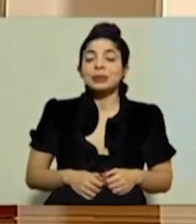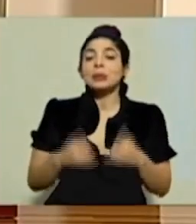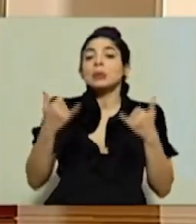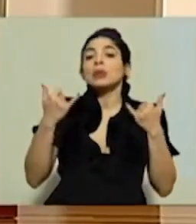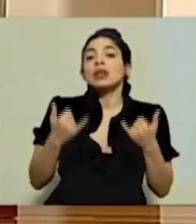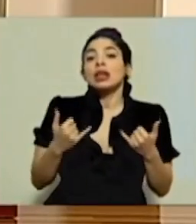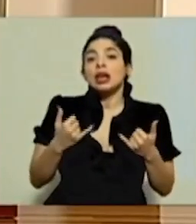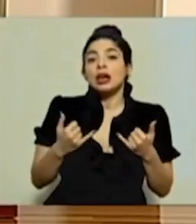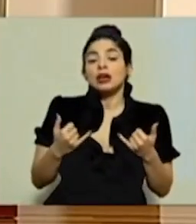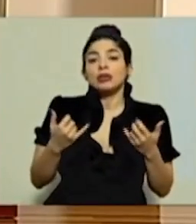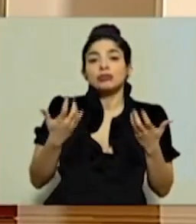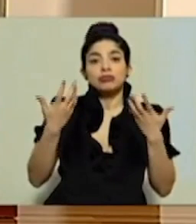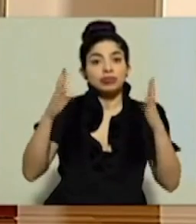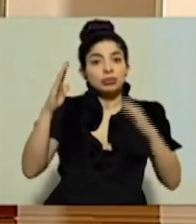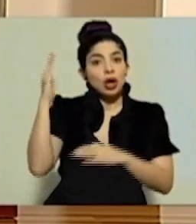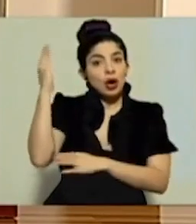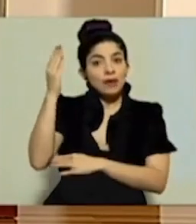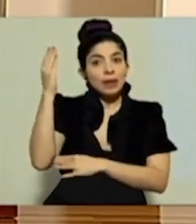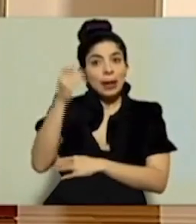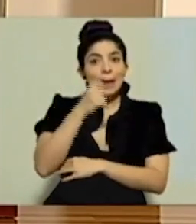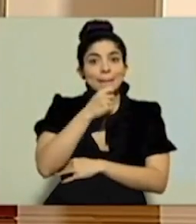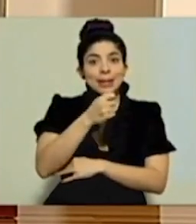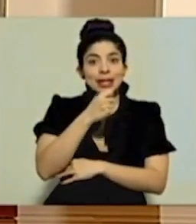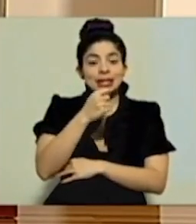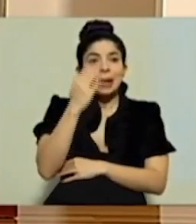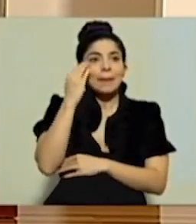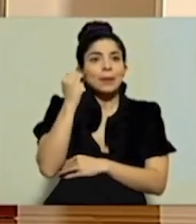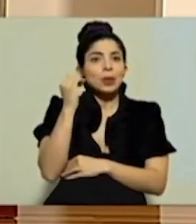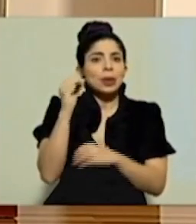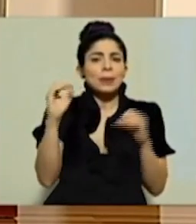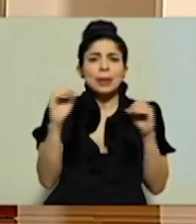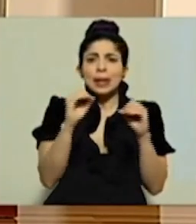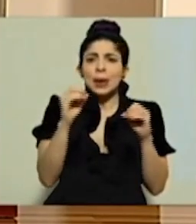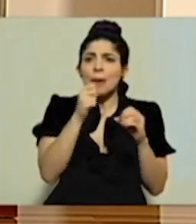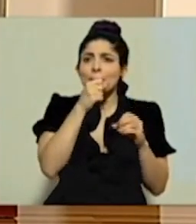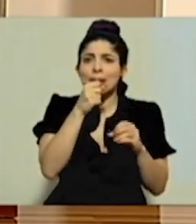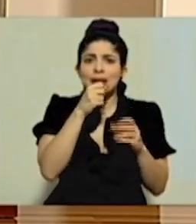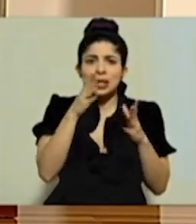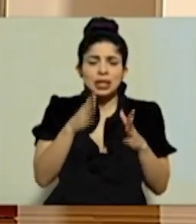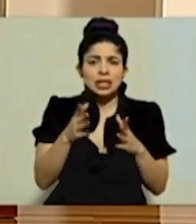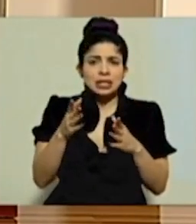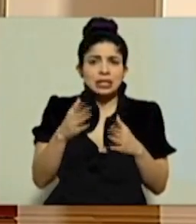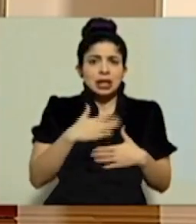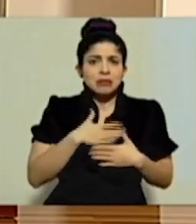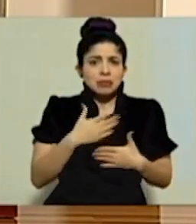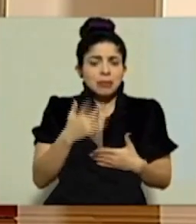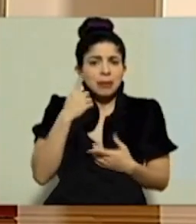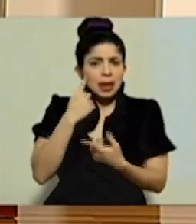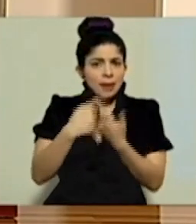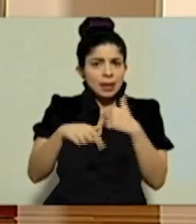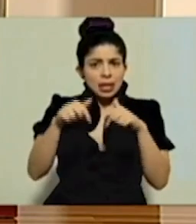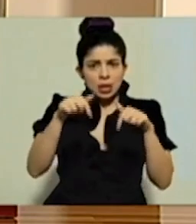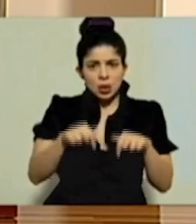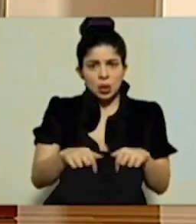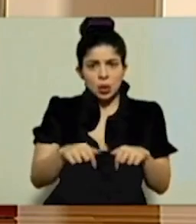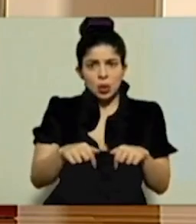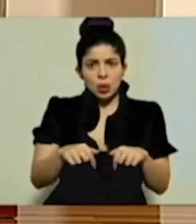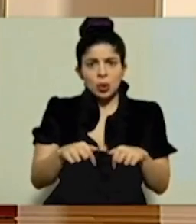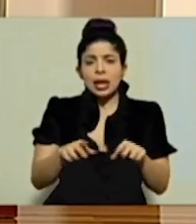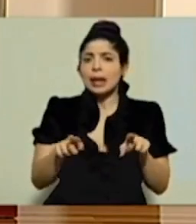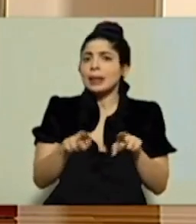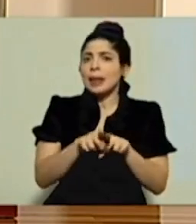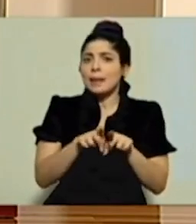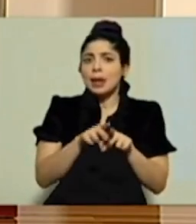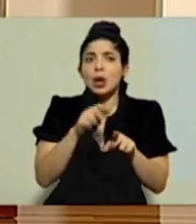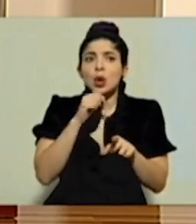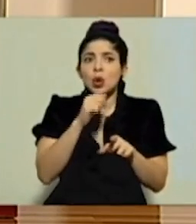Vamos a dar por concluir a esta conferencia de prensa debido a que ningún colega manifestó disponibilidad para asistir el día de hoy y tampoco